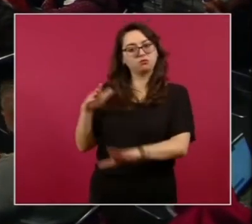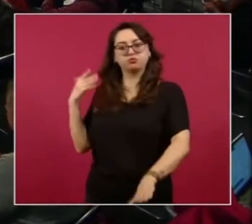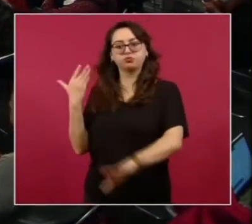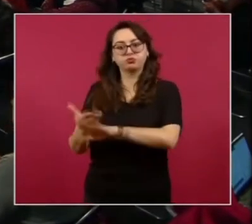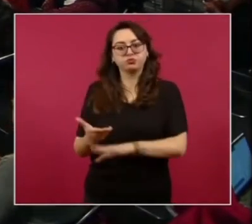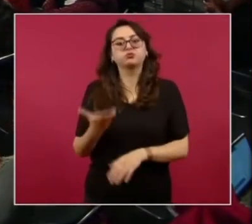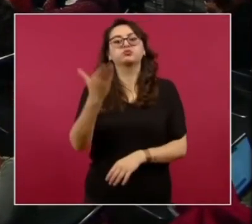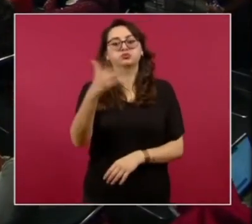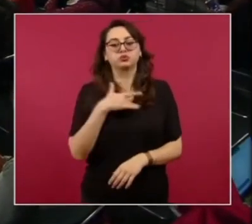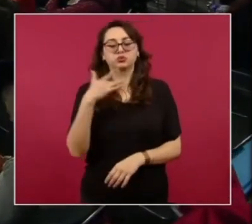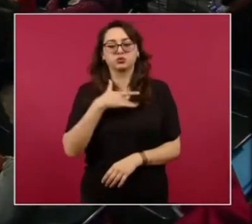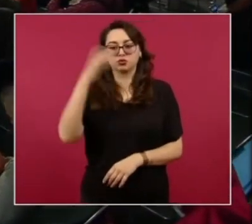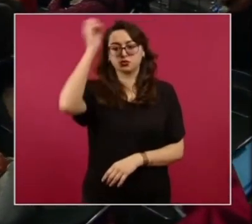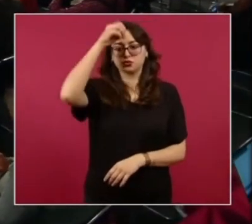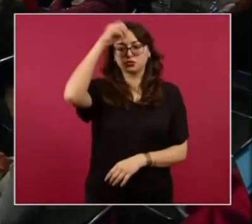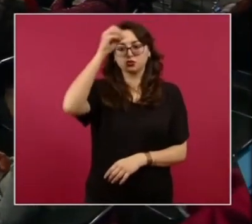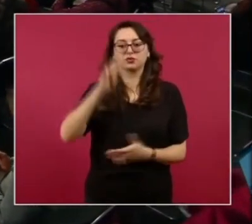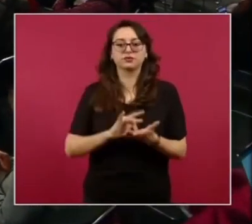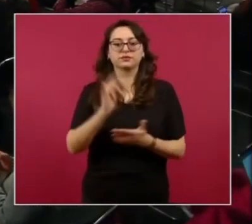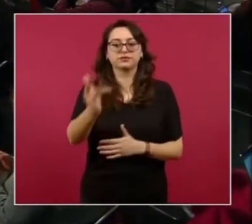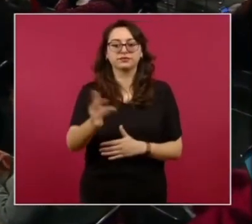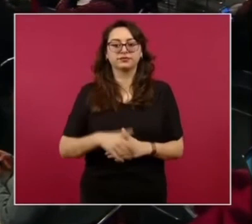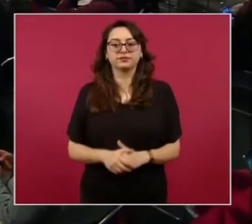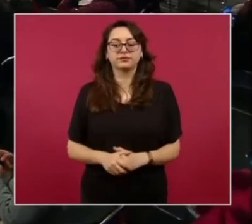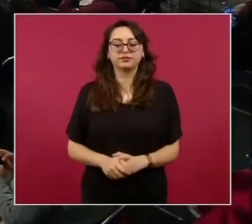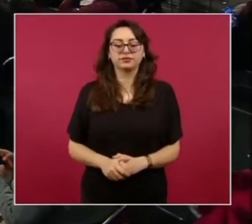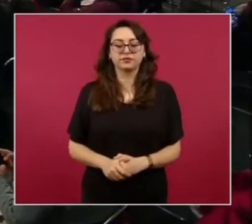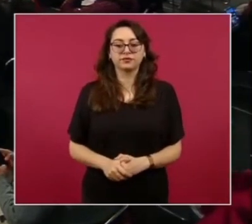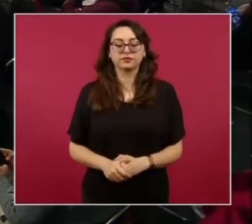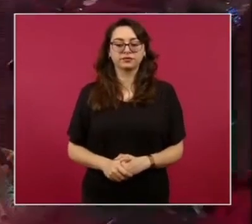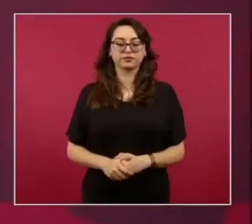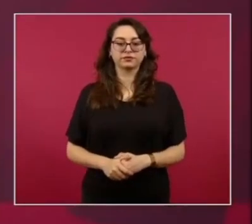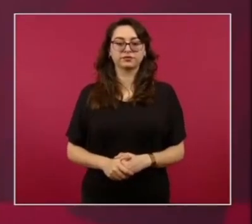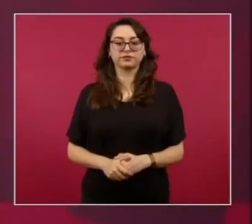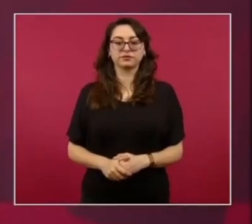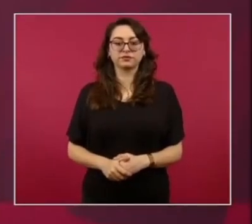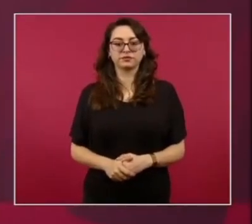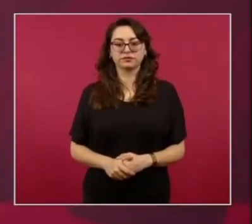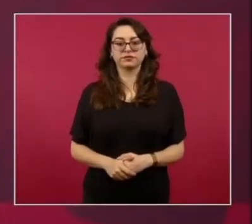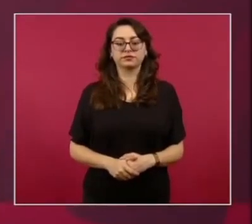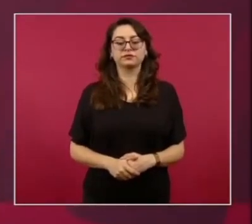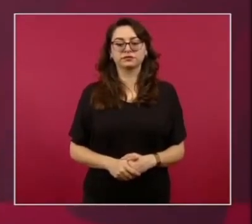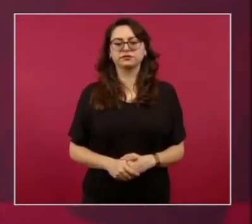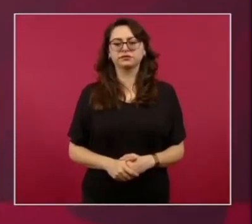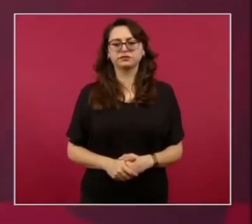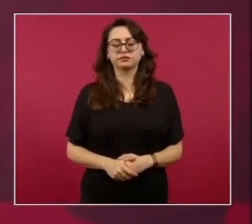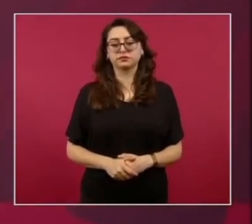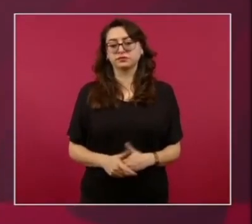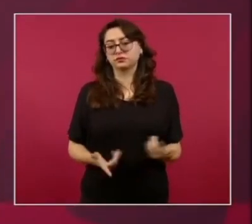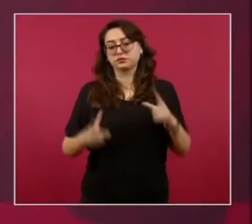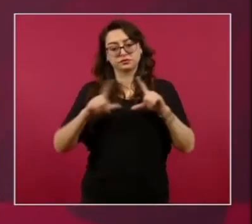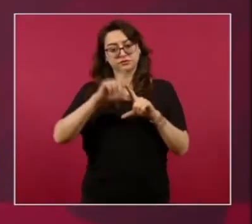agradezco Bueno, estamos atendiendo en todo el país y en las regiones Donde